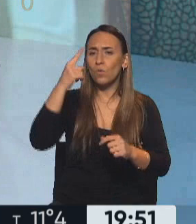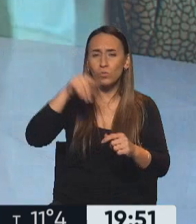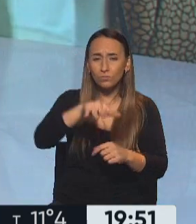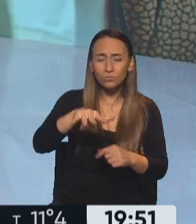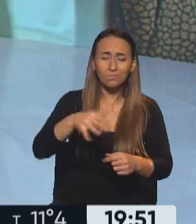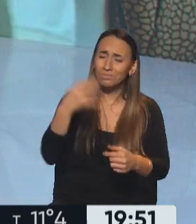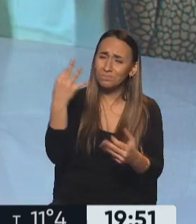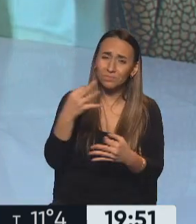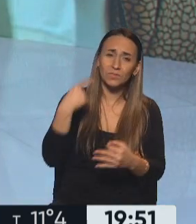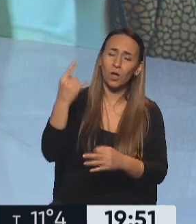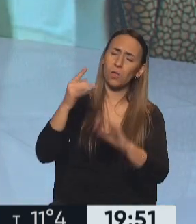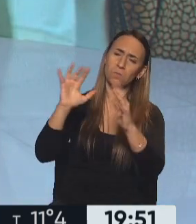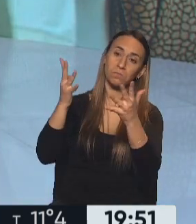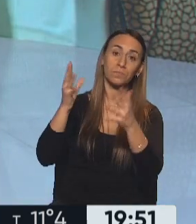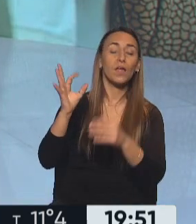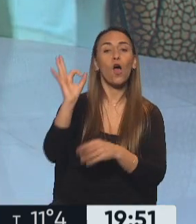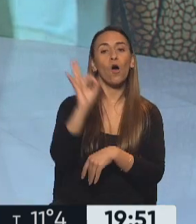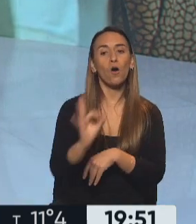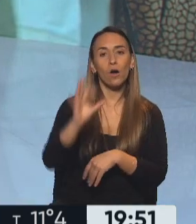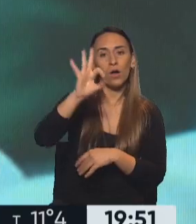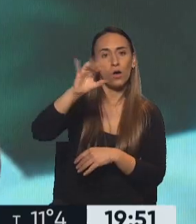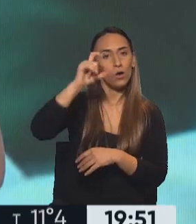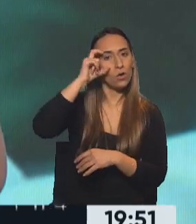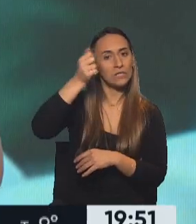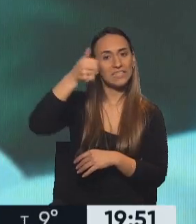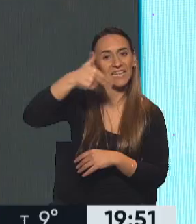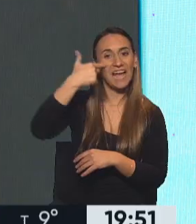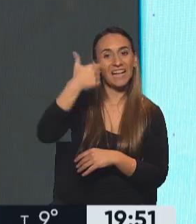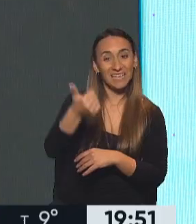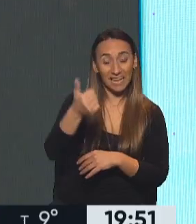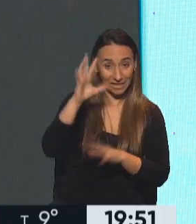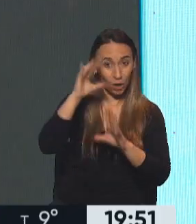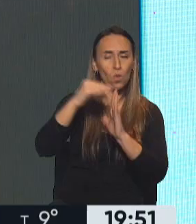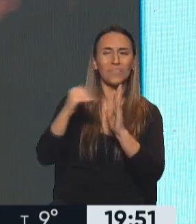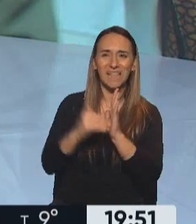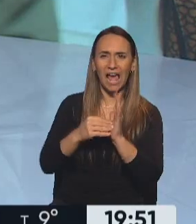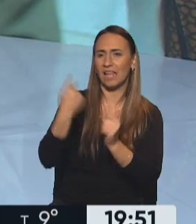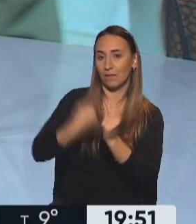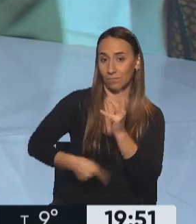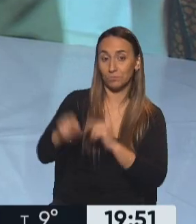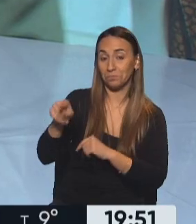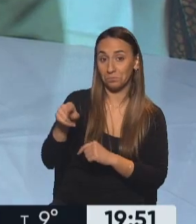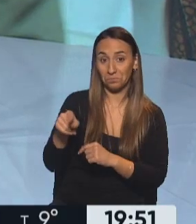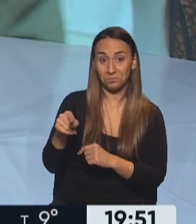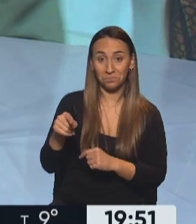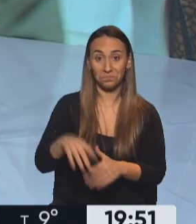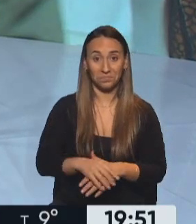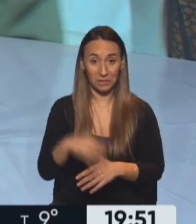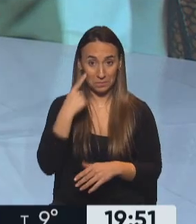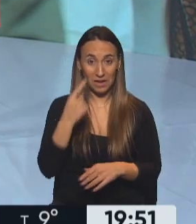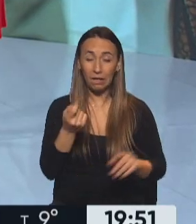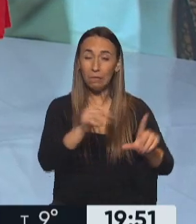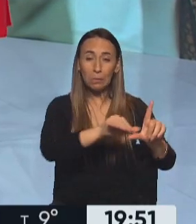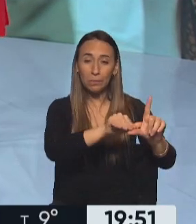siempre lojeábamos. Oceanía. Mire cómo el mapa ya nueva Zelanda. Ustedes se acuerdan cómo... El gráfico. Fíjese. El gráfico ya habla por sí solo, doctor. Casi